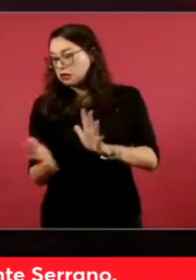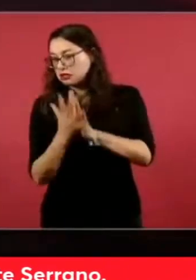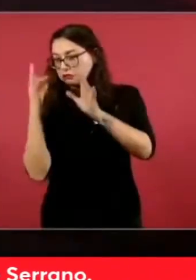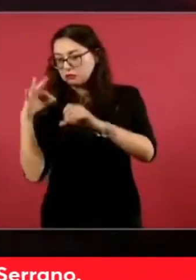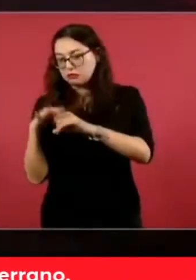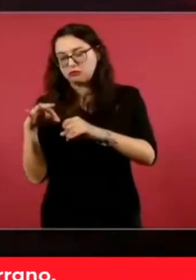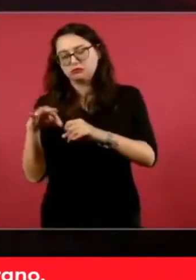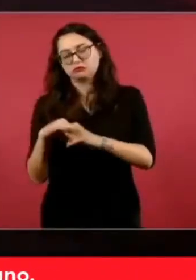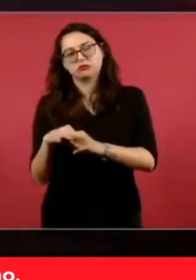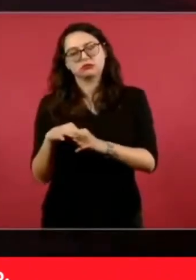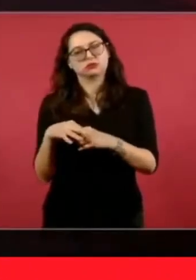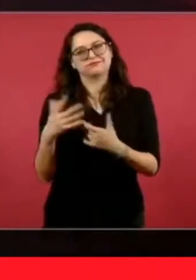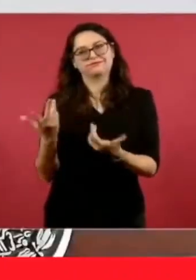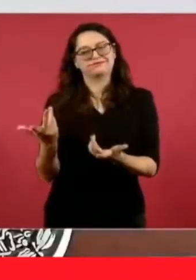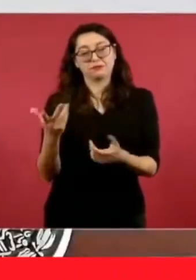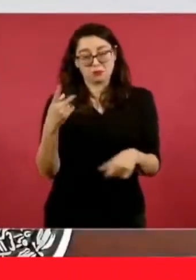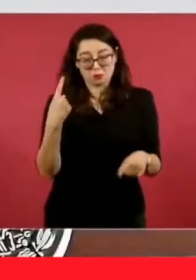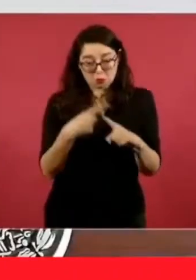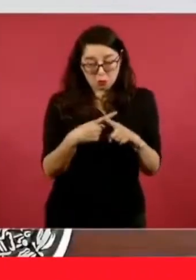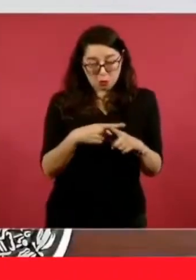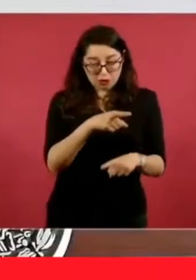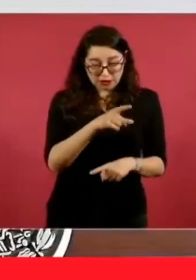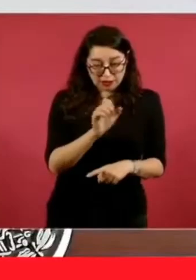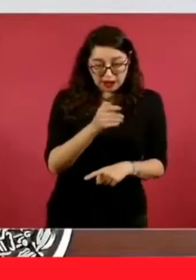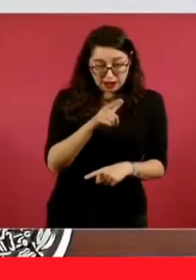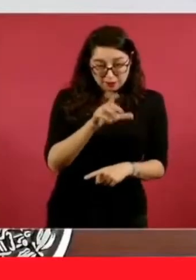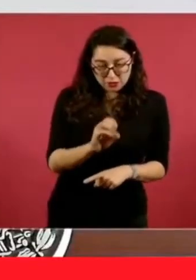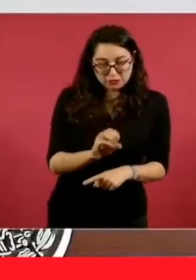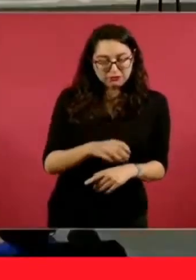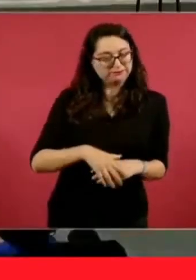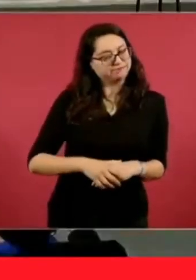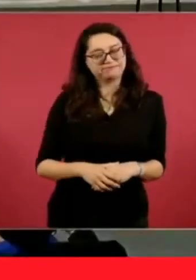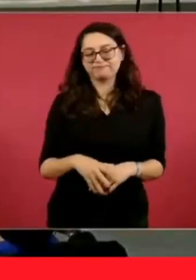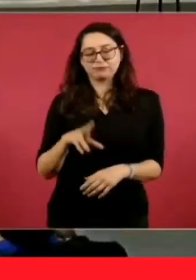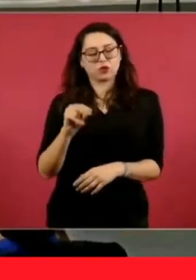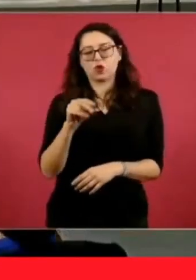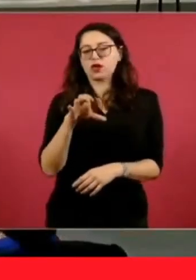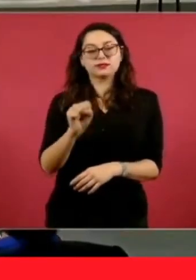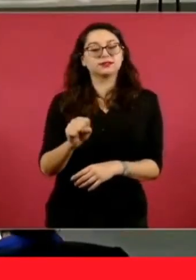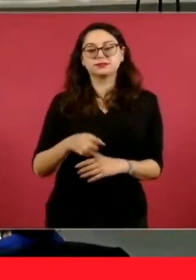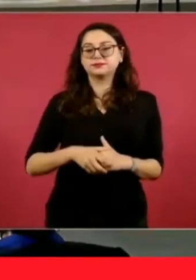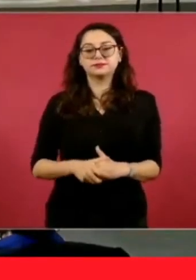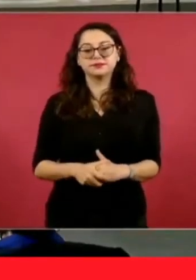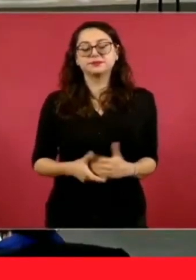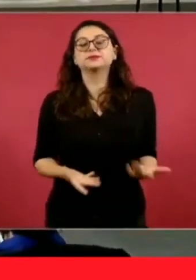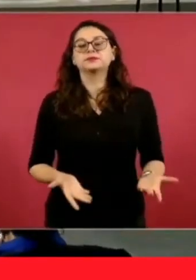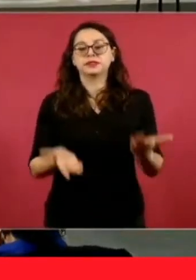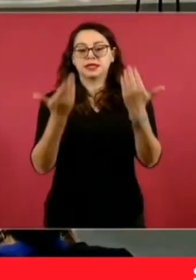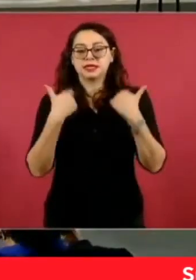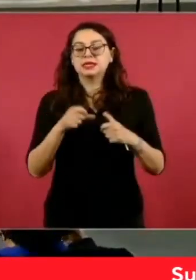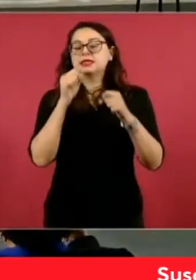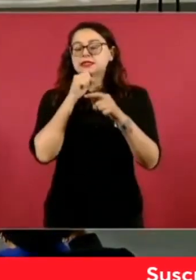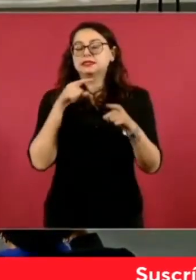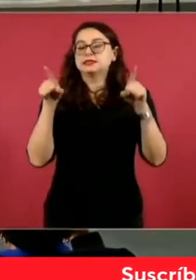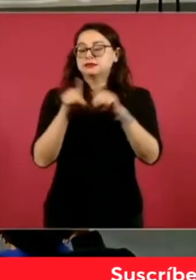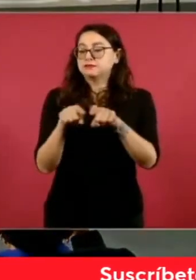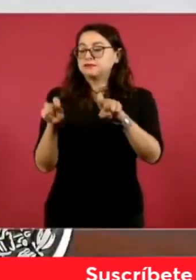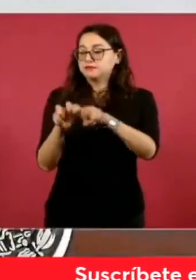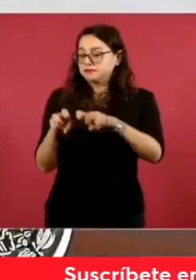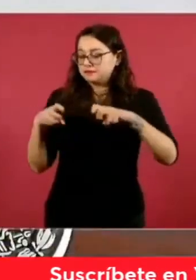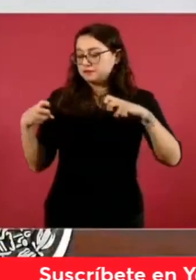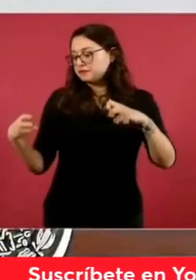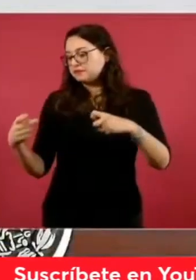afectaron en la elección. Por el otro lado, los magistrados establecieron que los quejosos